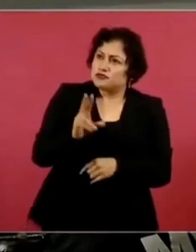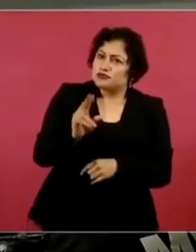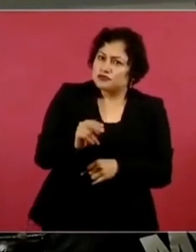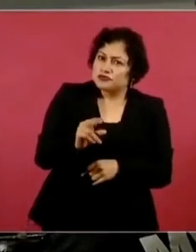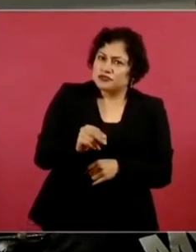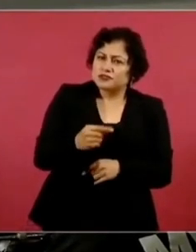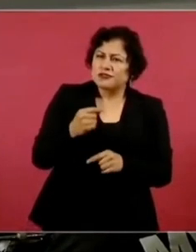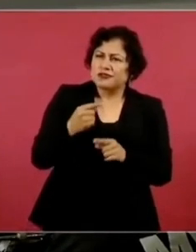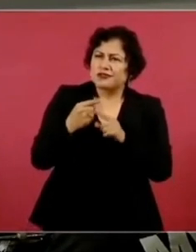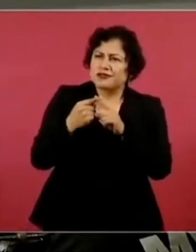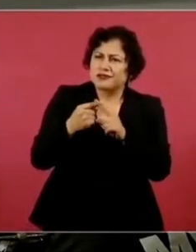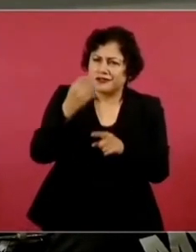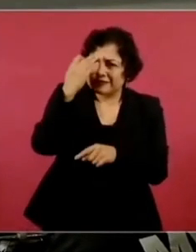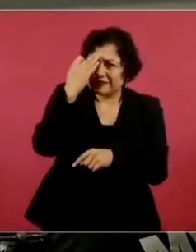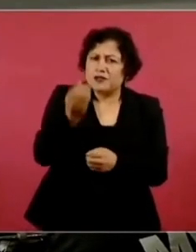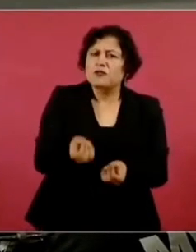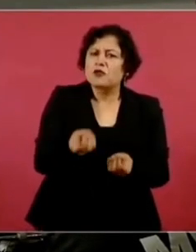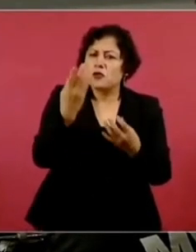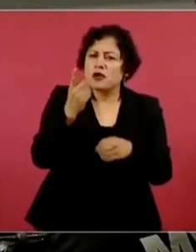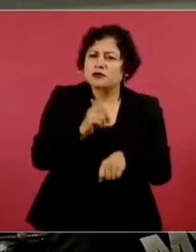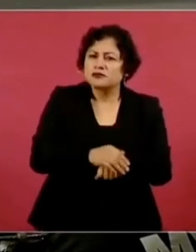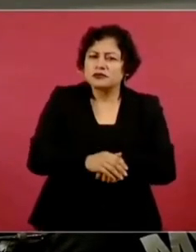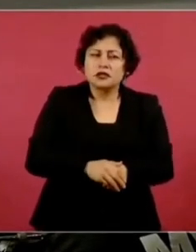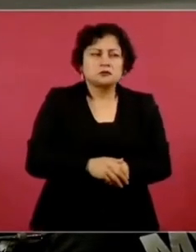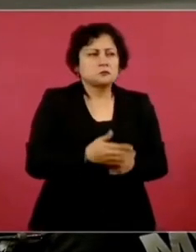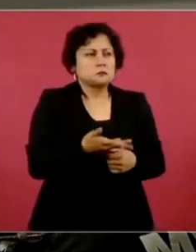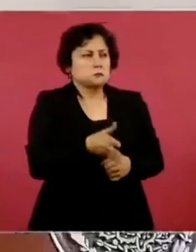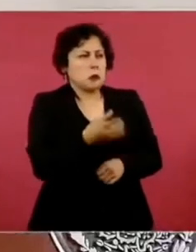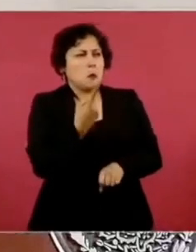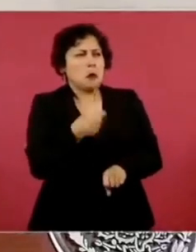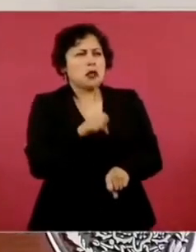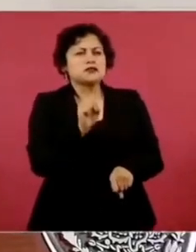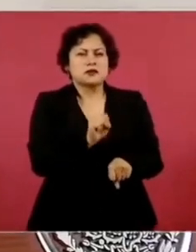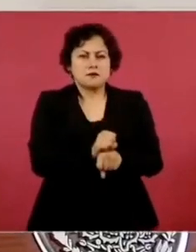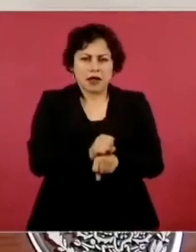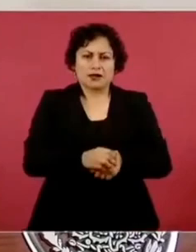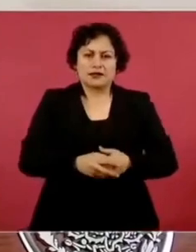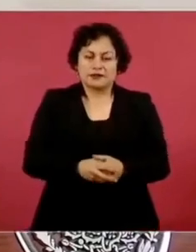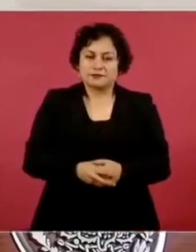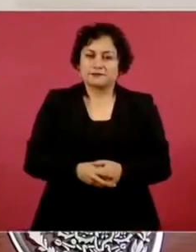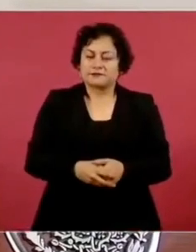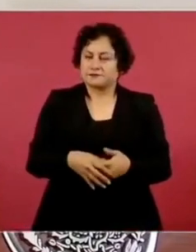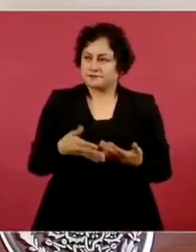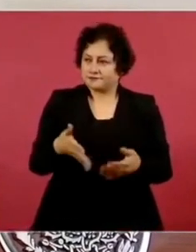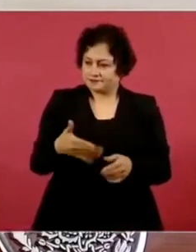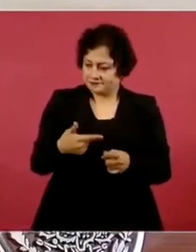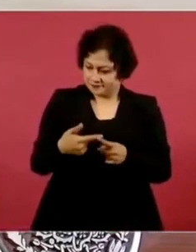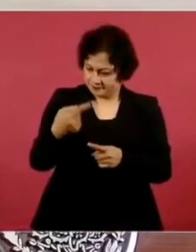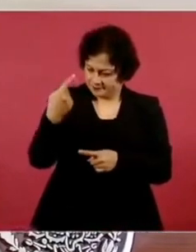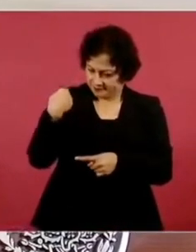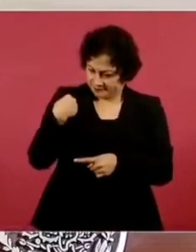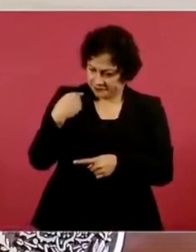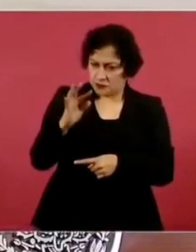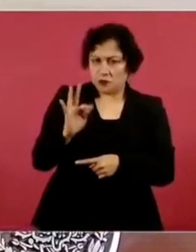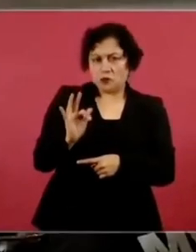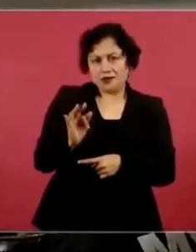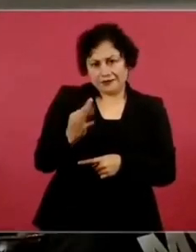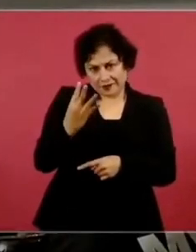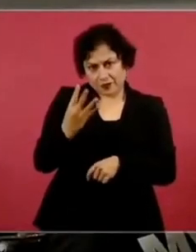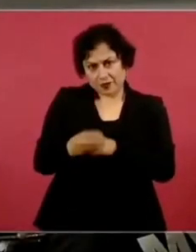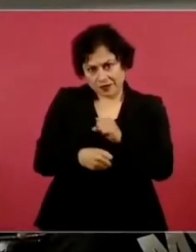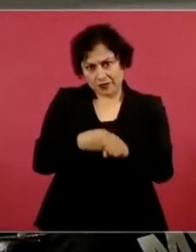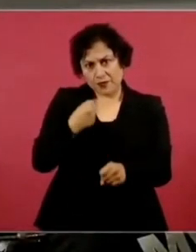En Madero, como una semana. Sí. O sea, estamos hablando de hace 44 años. 44 años.